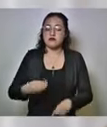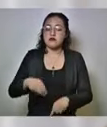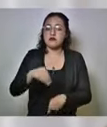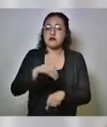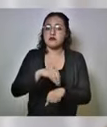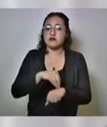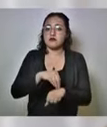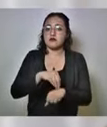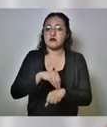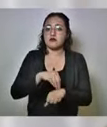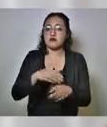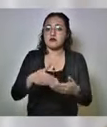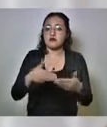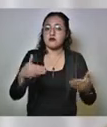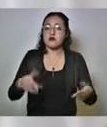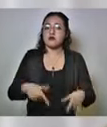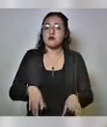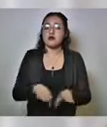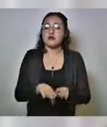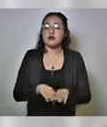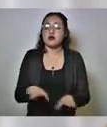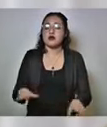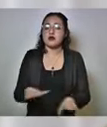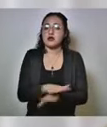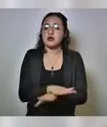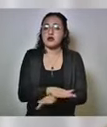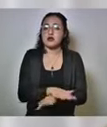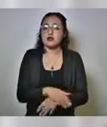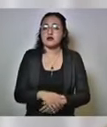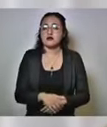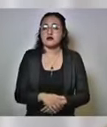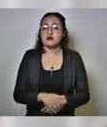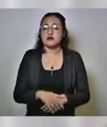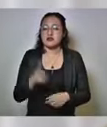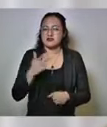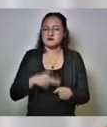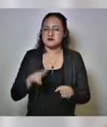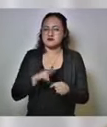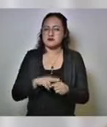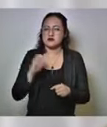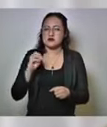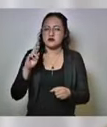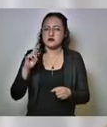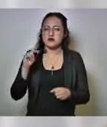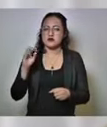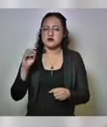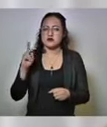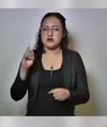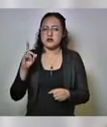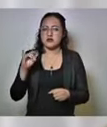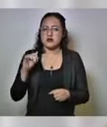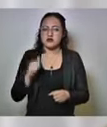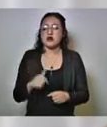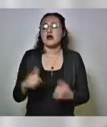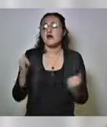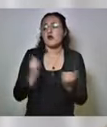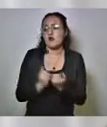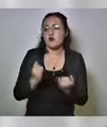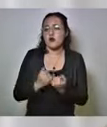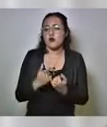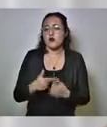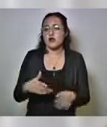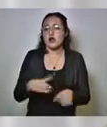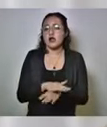la reconversión del hospital de traumatología y por eso decretamos la